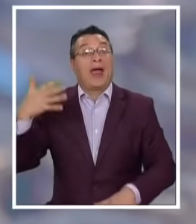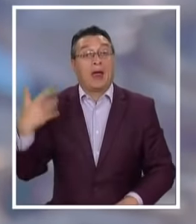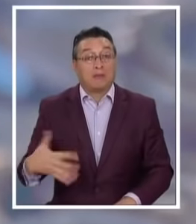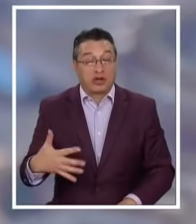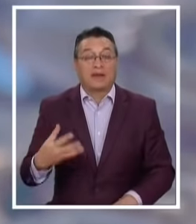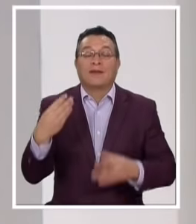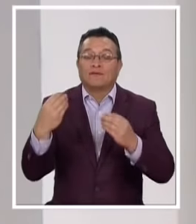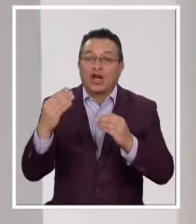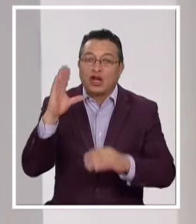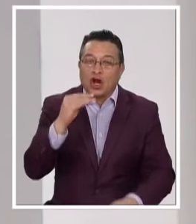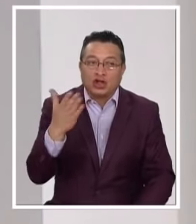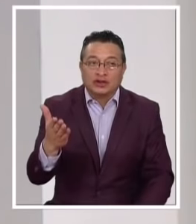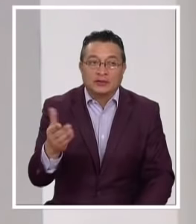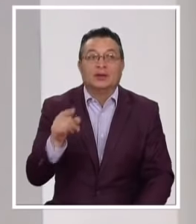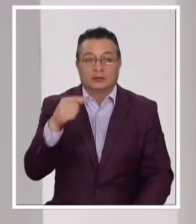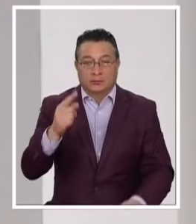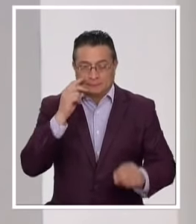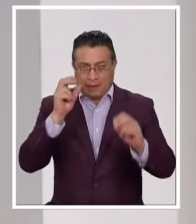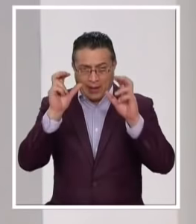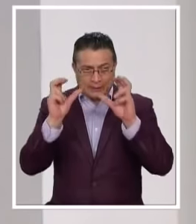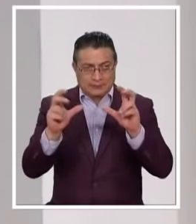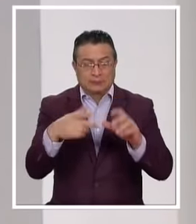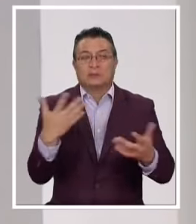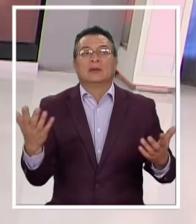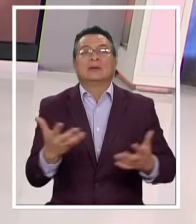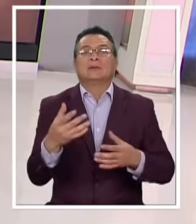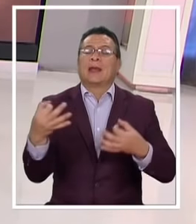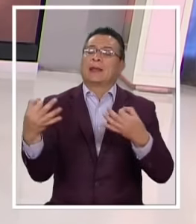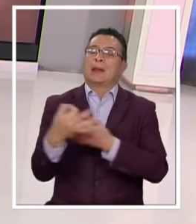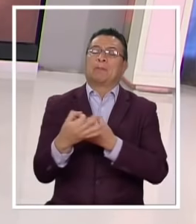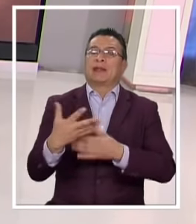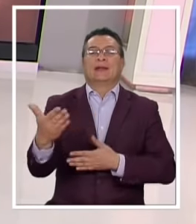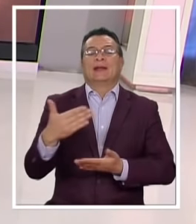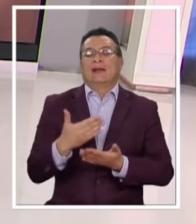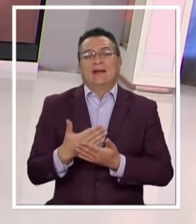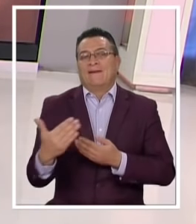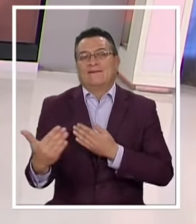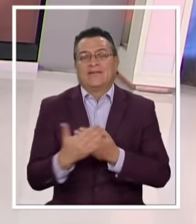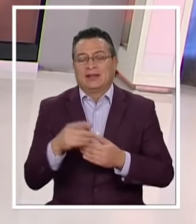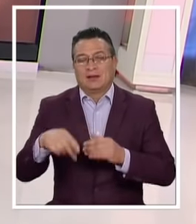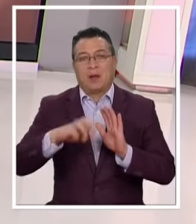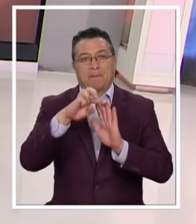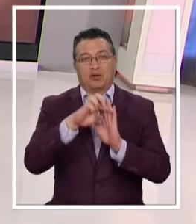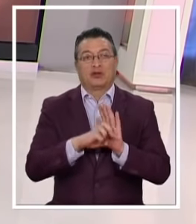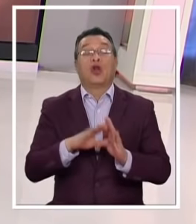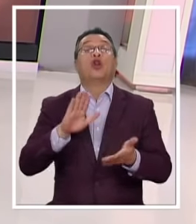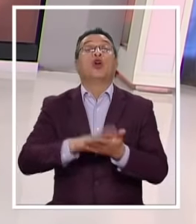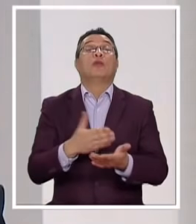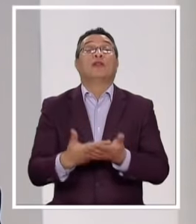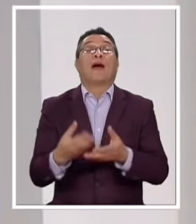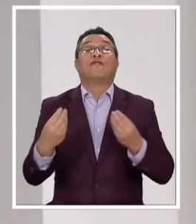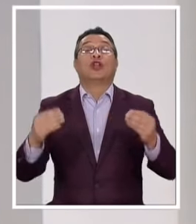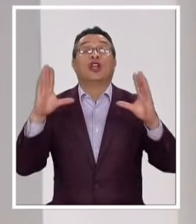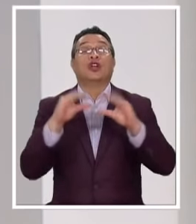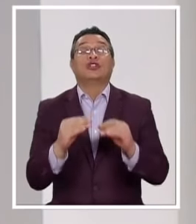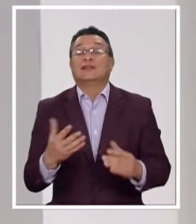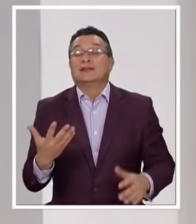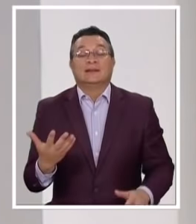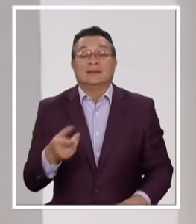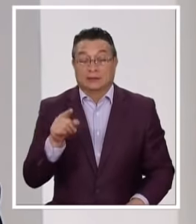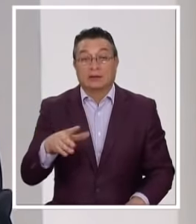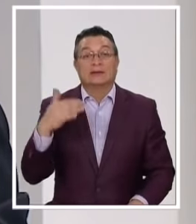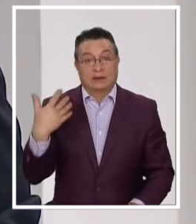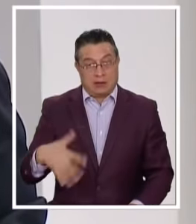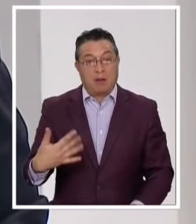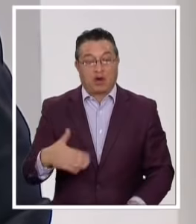Primero que nada, buenas noches Te hemos seguido atentamente Y la idea es que nos explique qué es lo que viene de aquí en adelante para este proyecto ¿Cómo estás Iván? Muy buenas noches Sí, se vienen jornadas